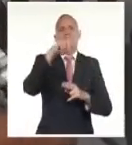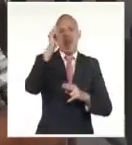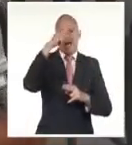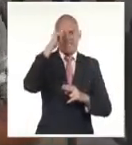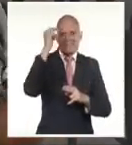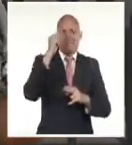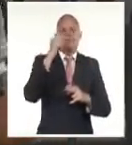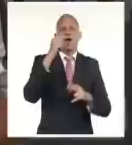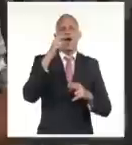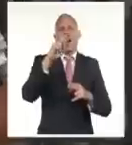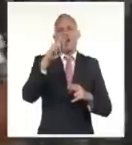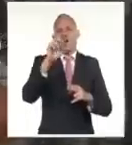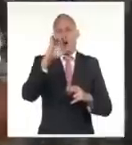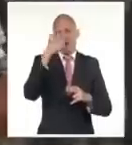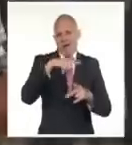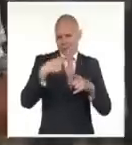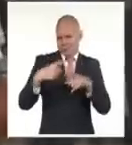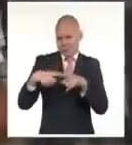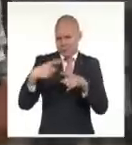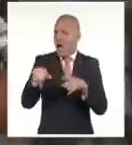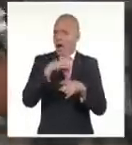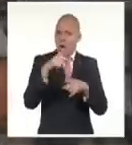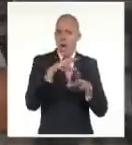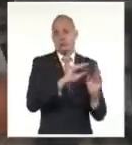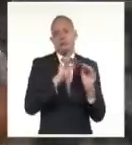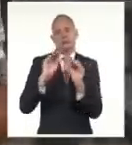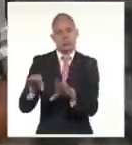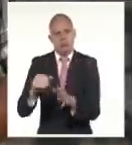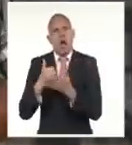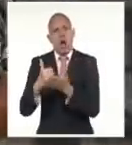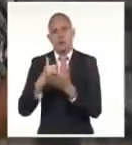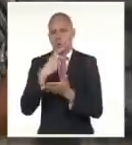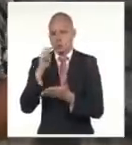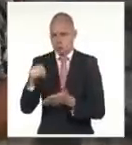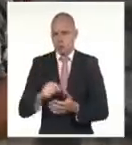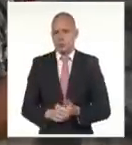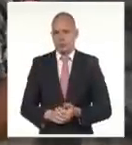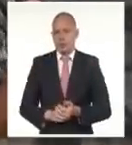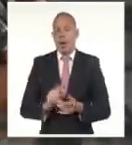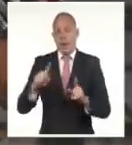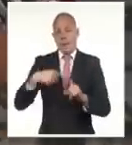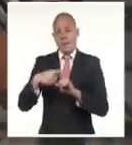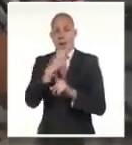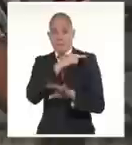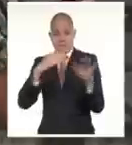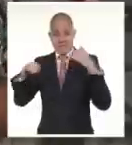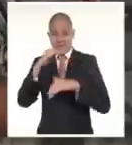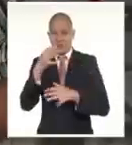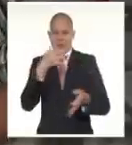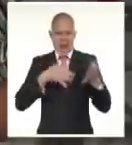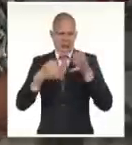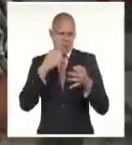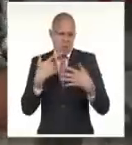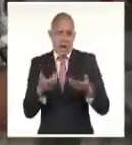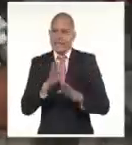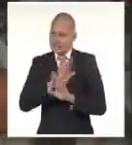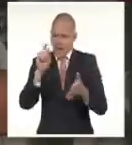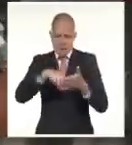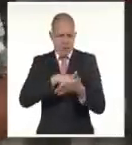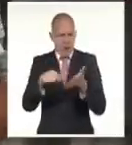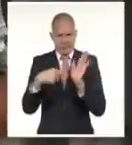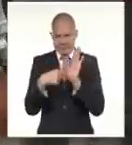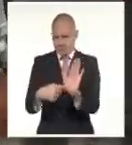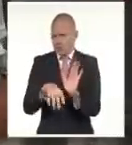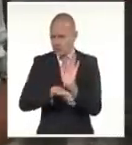importantísimas en el sector de la construcción. Pero además, el ministro nos comentaba de un amplio programa, y también nos lo